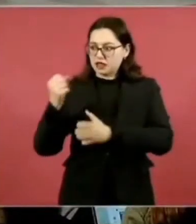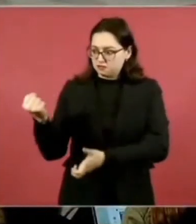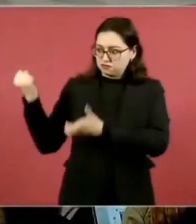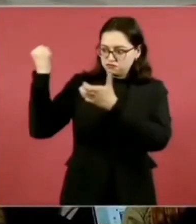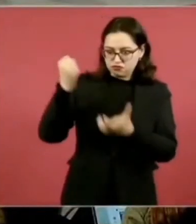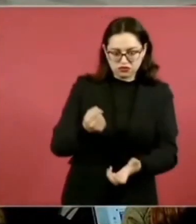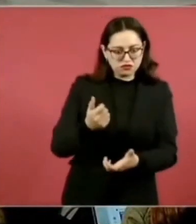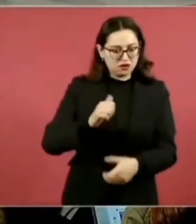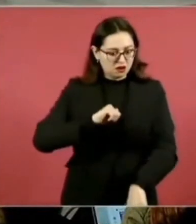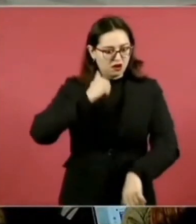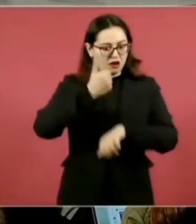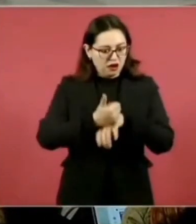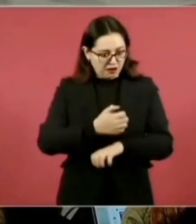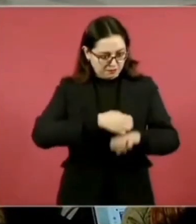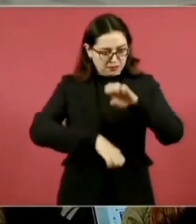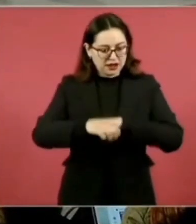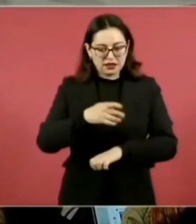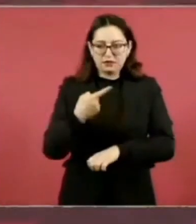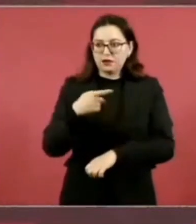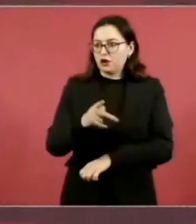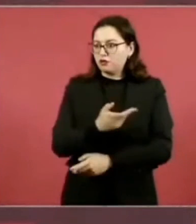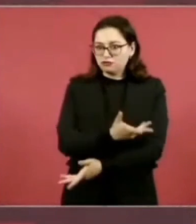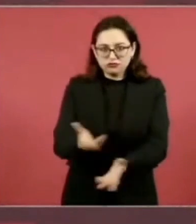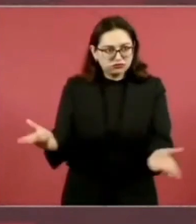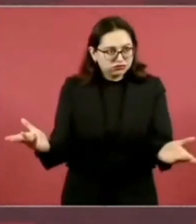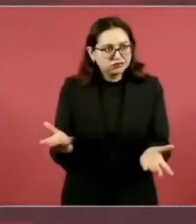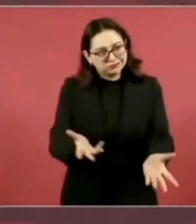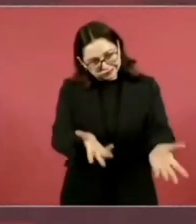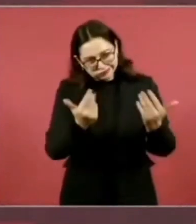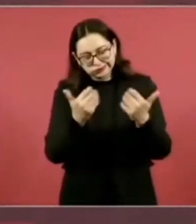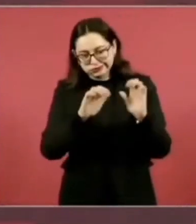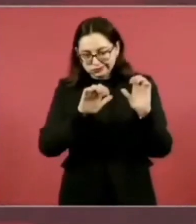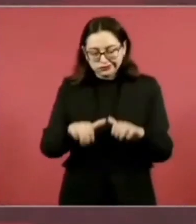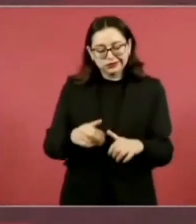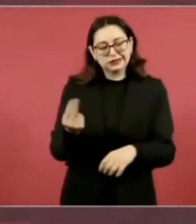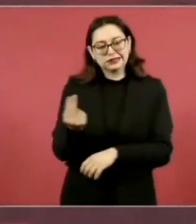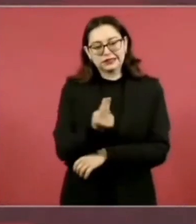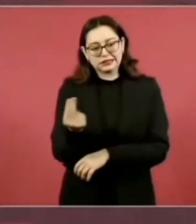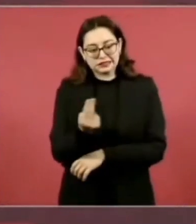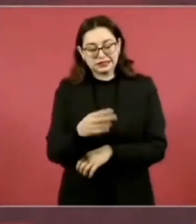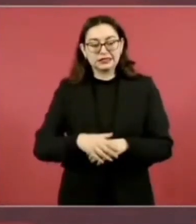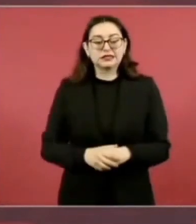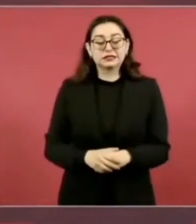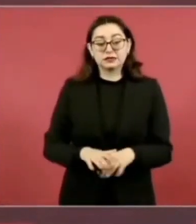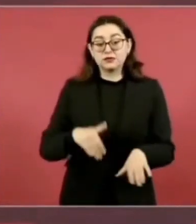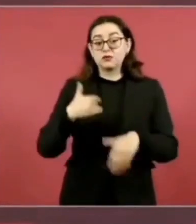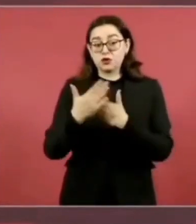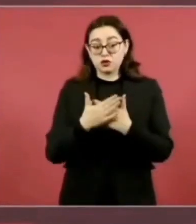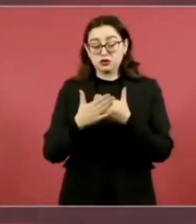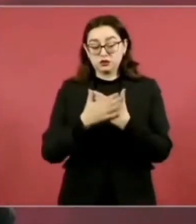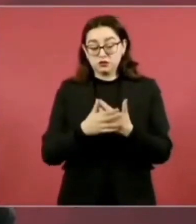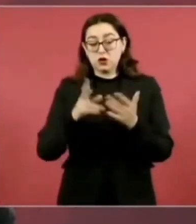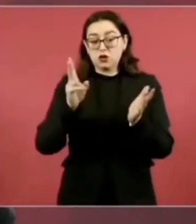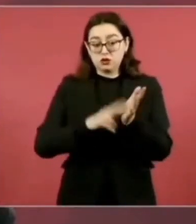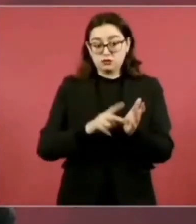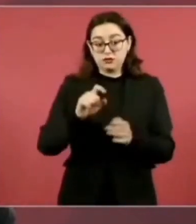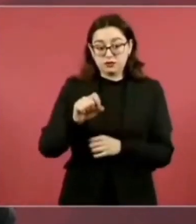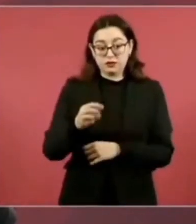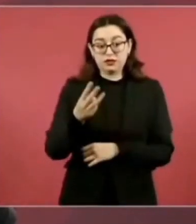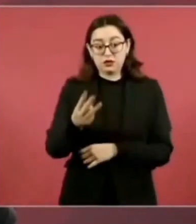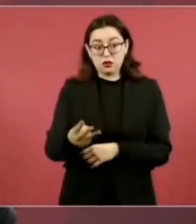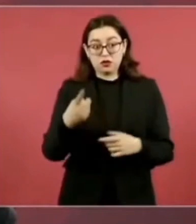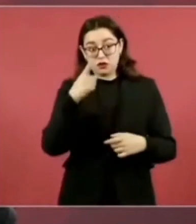incremento, que habrá de entrar en vigor el 1 de enero del 2024, establece un salario mínimo general de 374